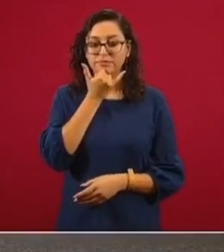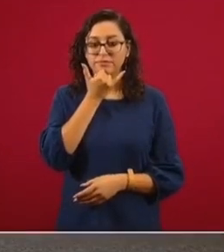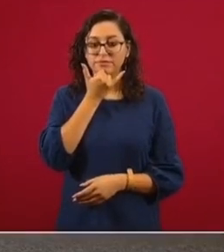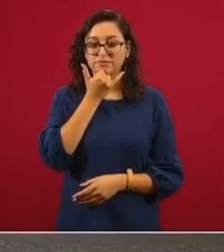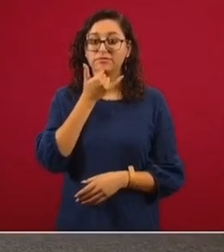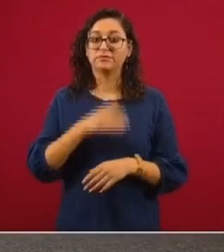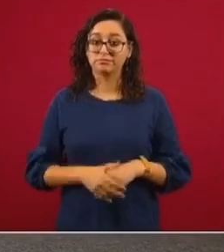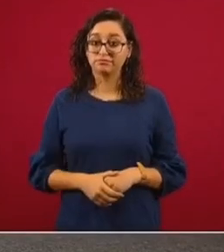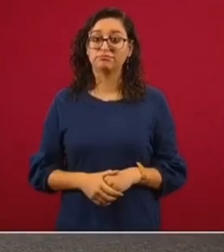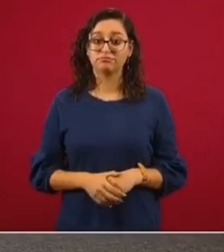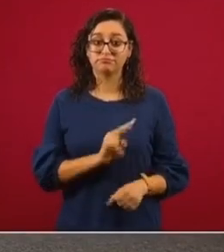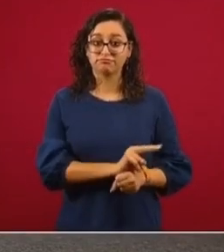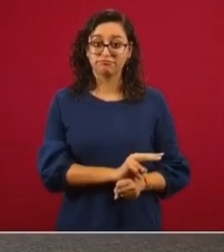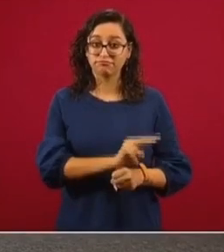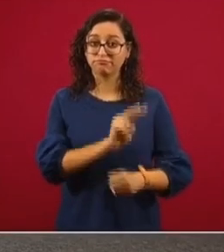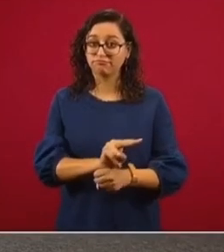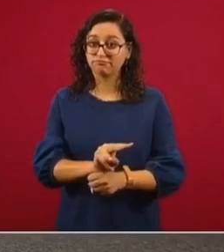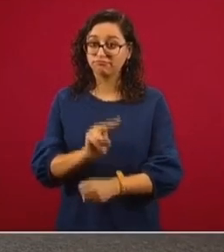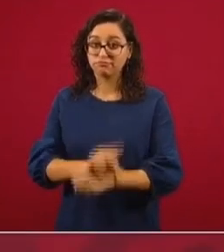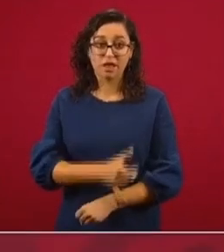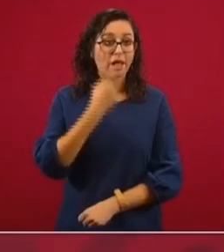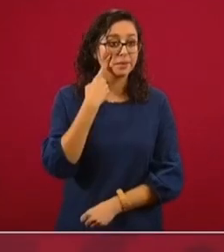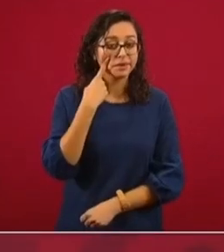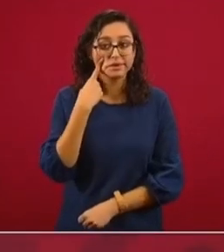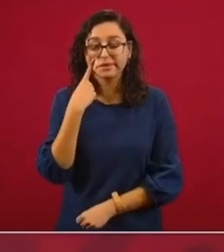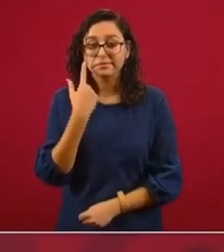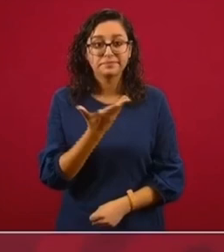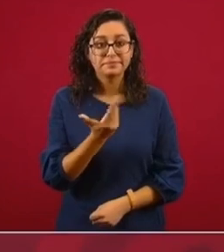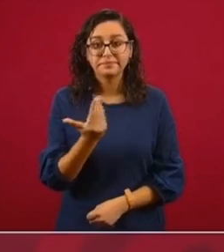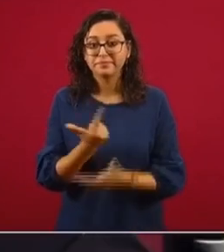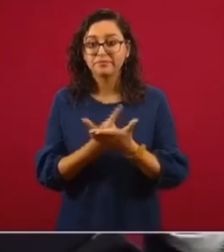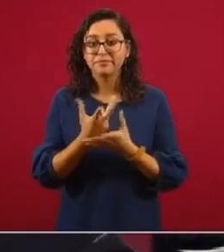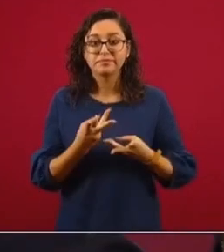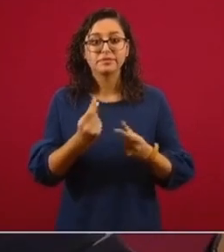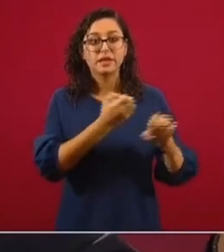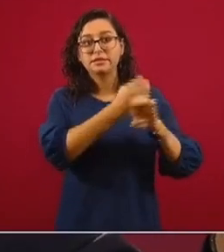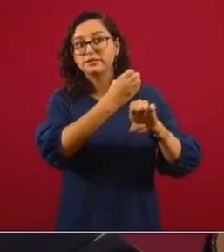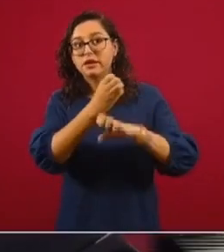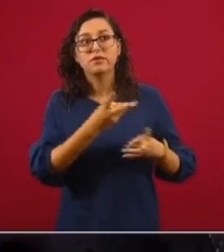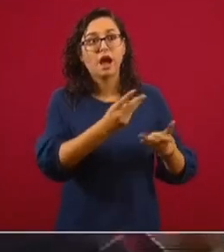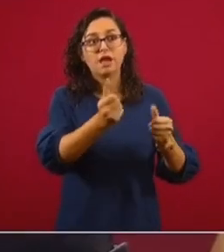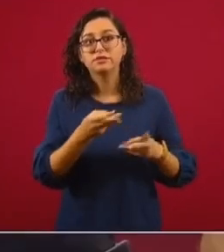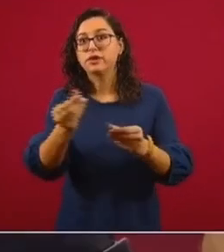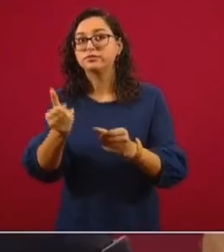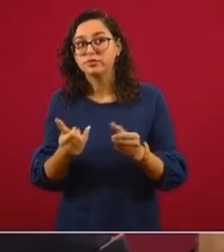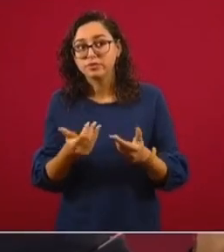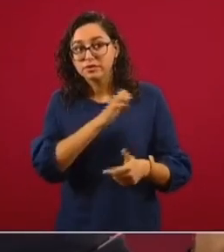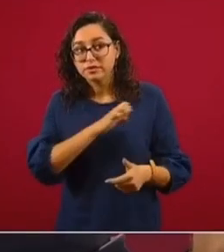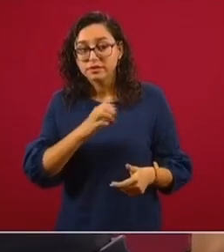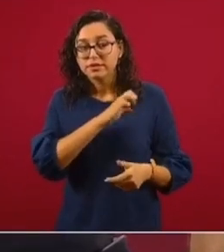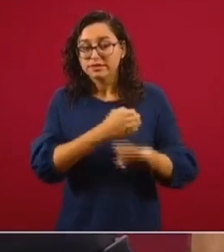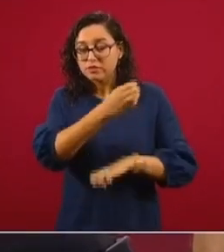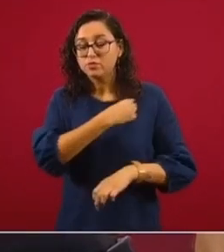vamos a estar fisconeando el gasto en los estados y en los municipios.